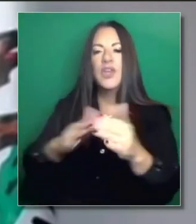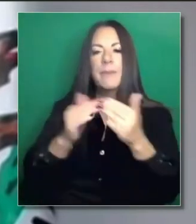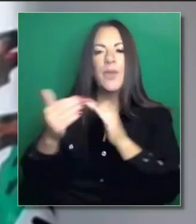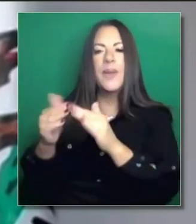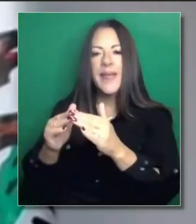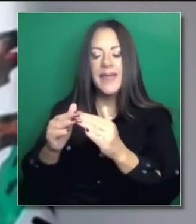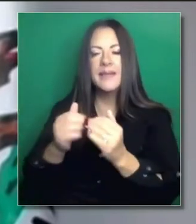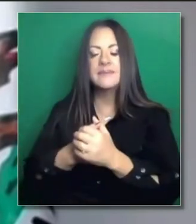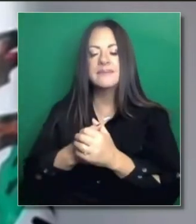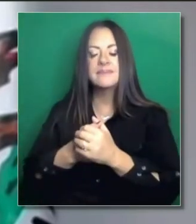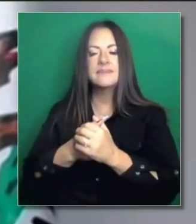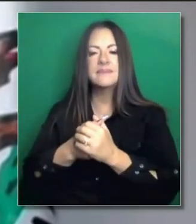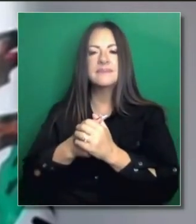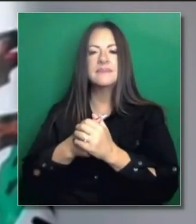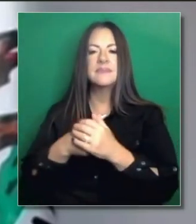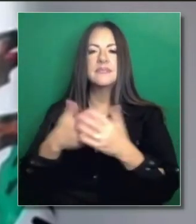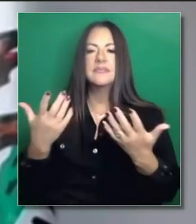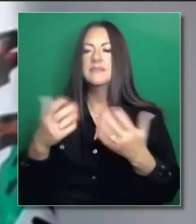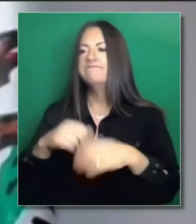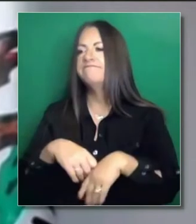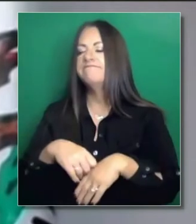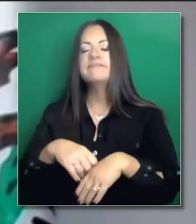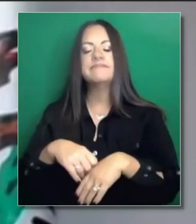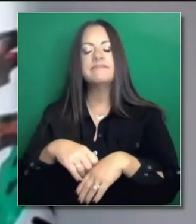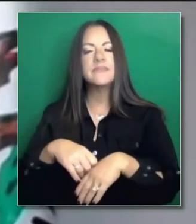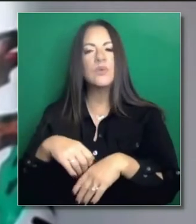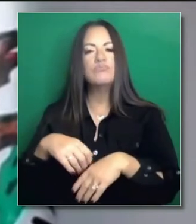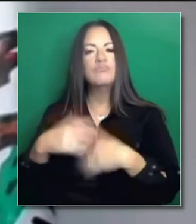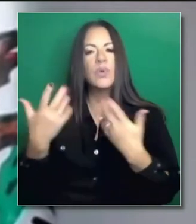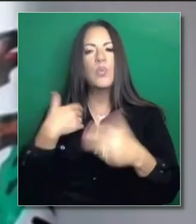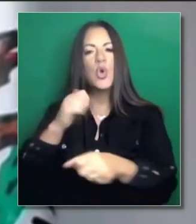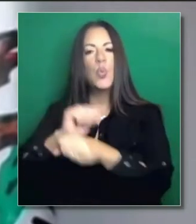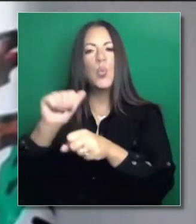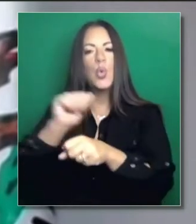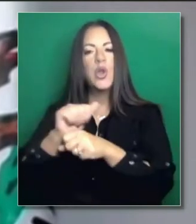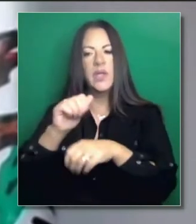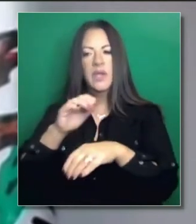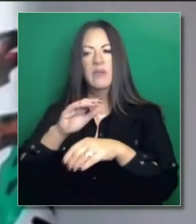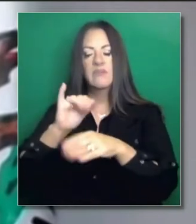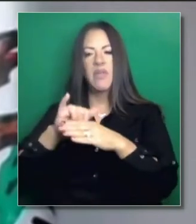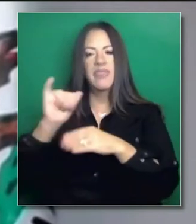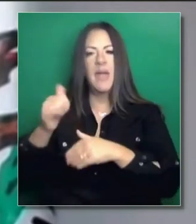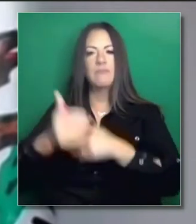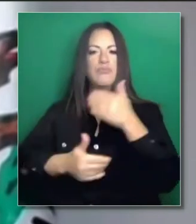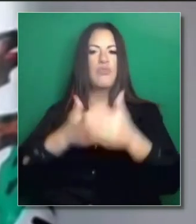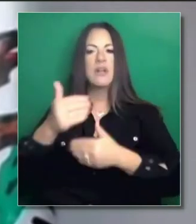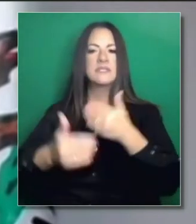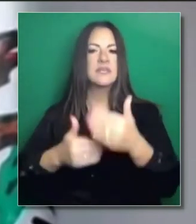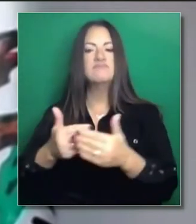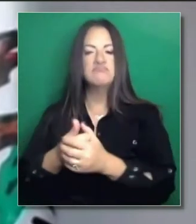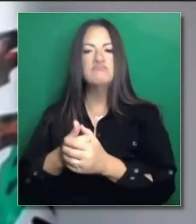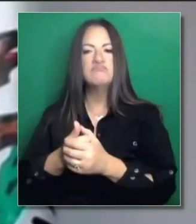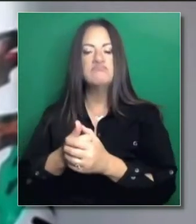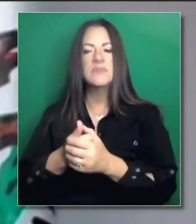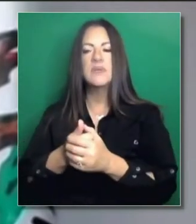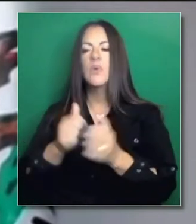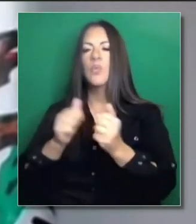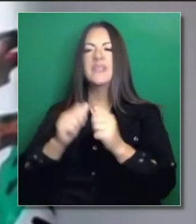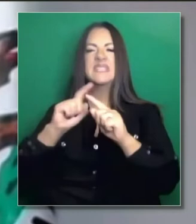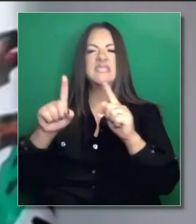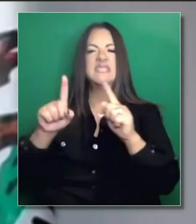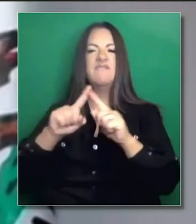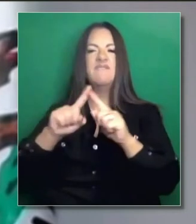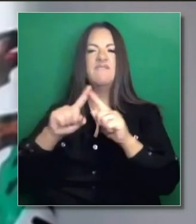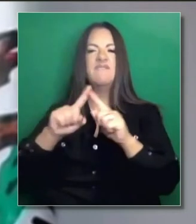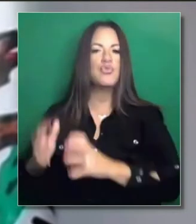se vacuna para los sitios de trabajo. Estamos elaborando esa estrategia mediante una serie de